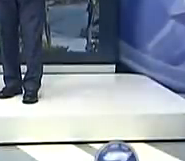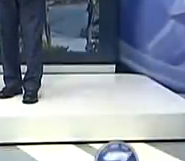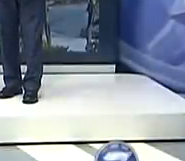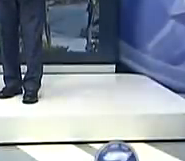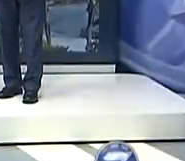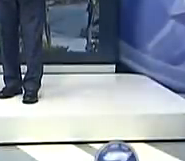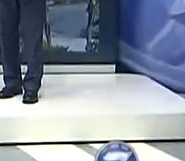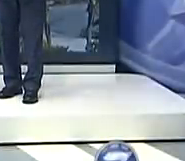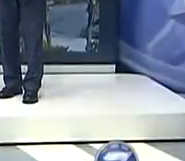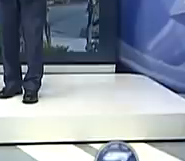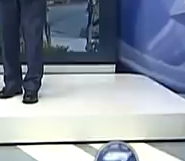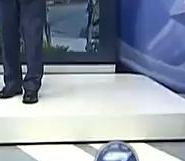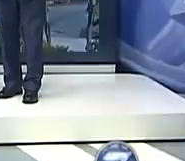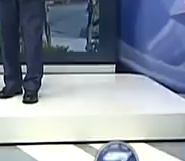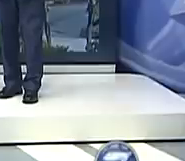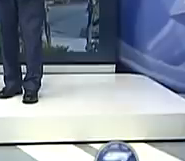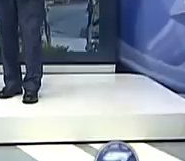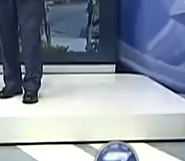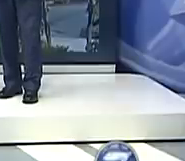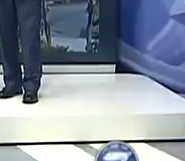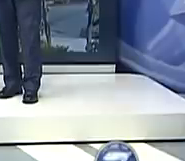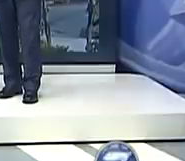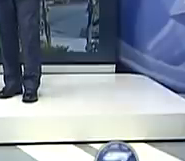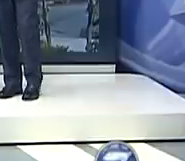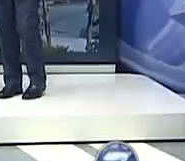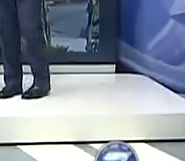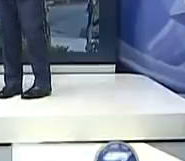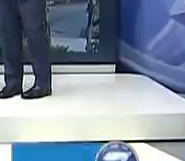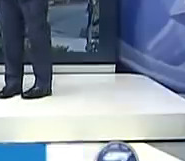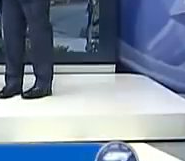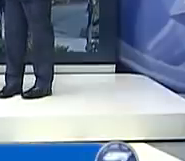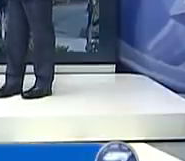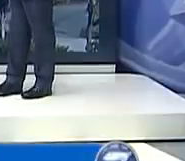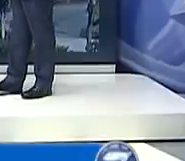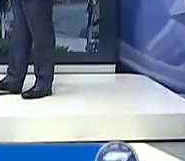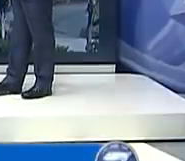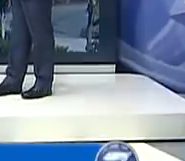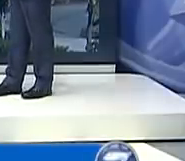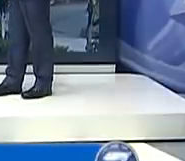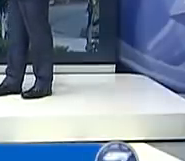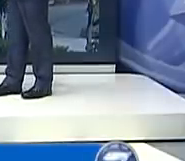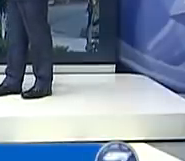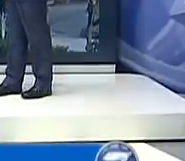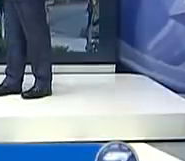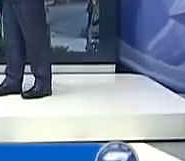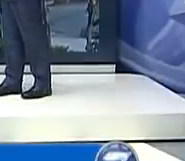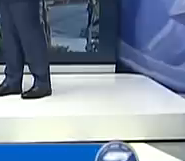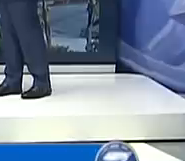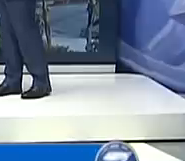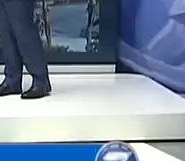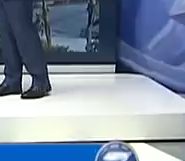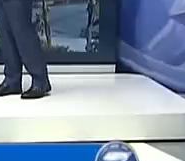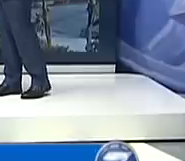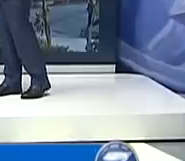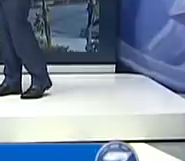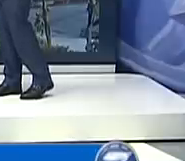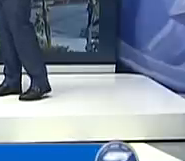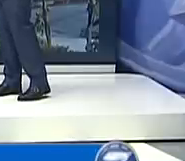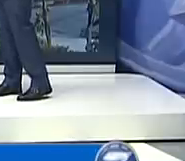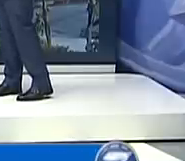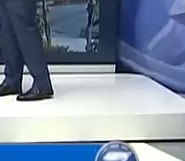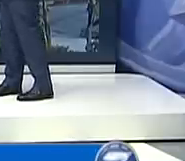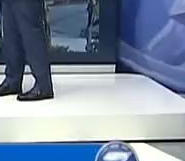edición dominical cargada de mucha información. A todos, muchas gracias por su atención. Con un saludo, María René, para la gente de Uspantán, Quiché, que